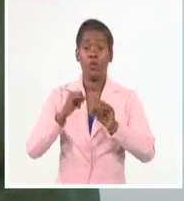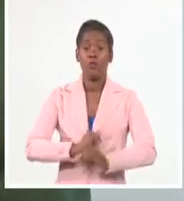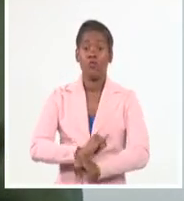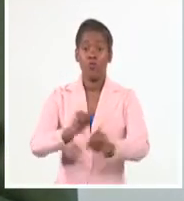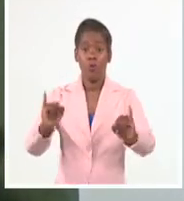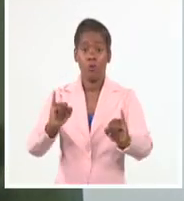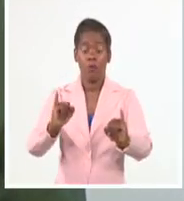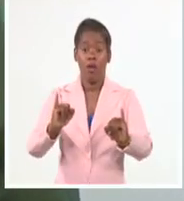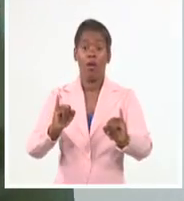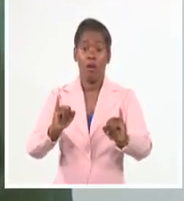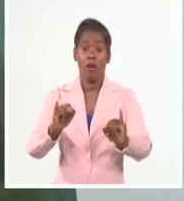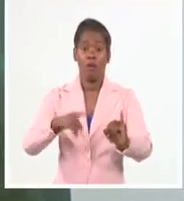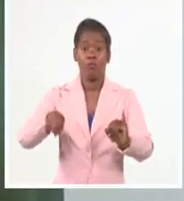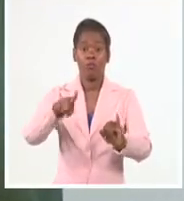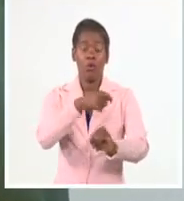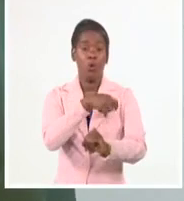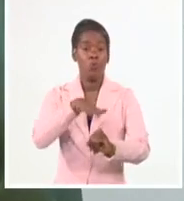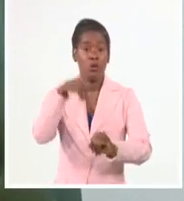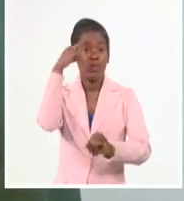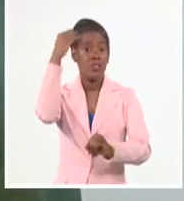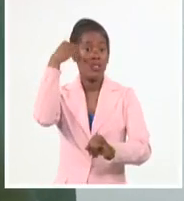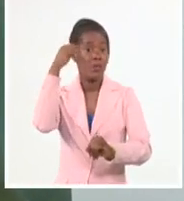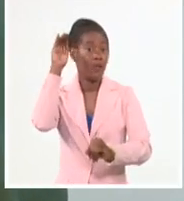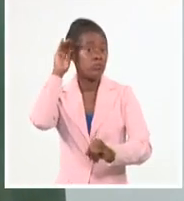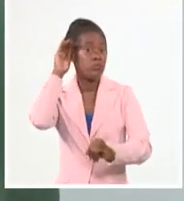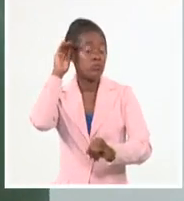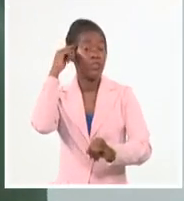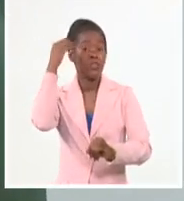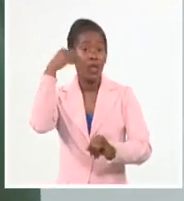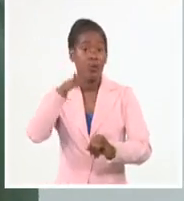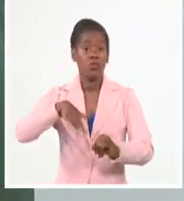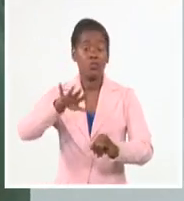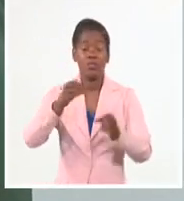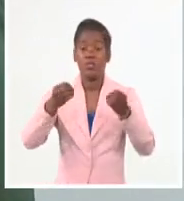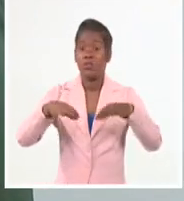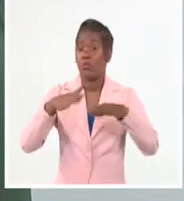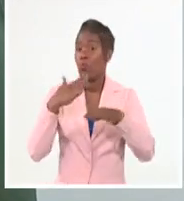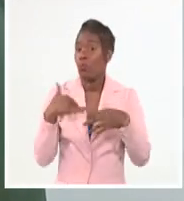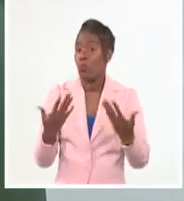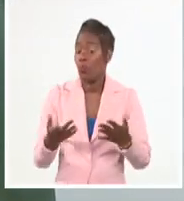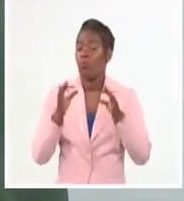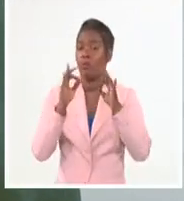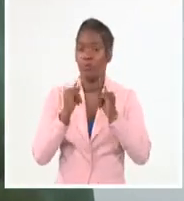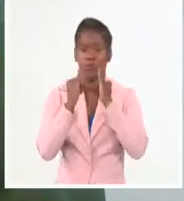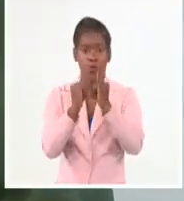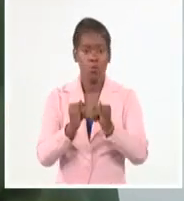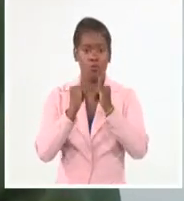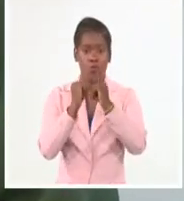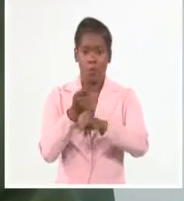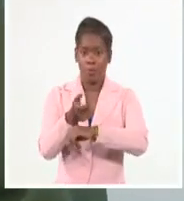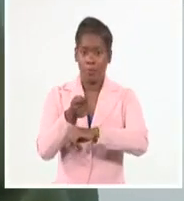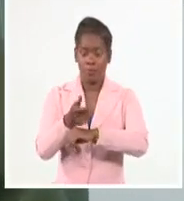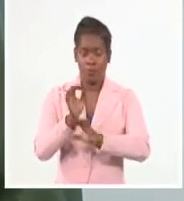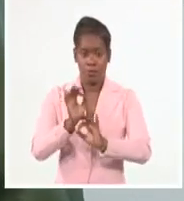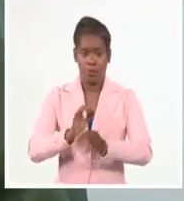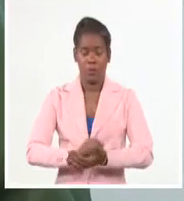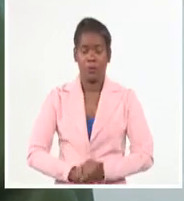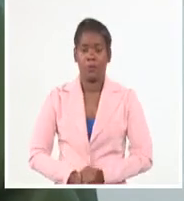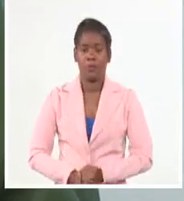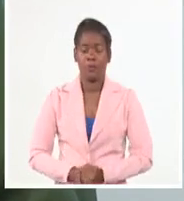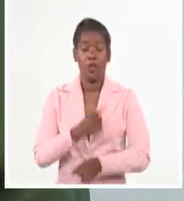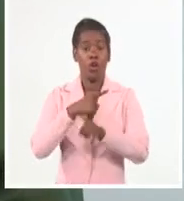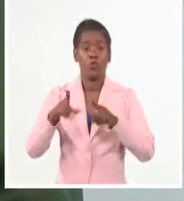elaborar con claridad y precisión y enviarse al Centro de Dirección para ser procesado y así informar a las autoridades. La